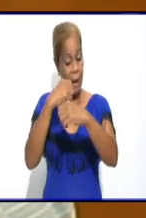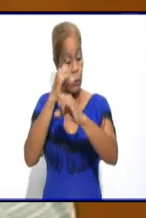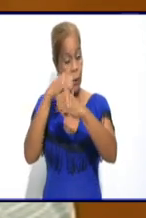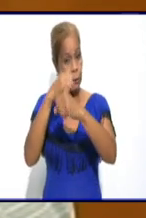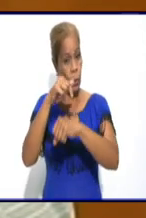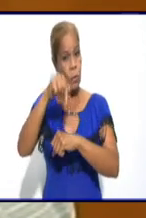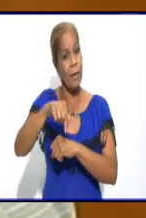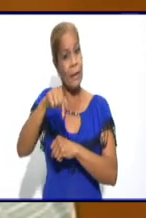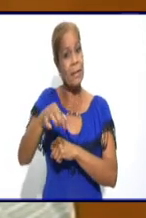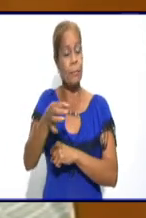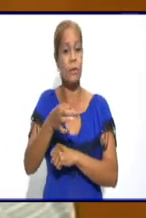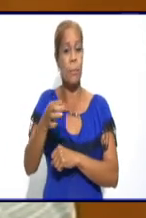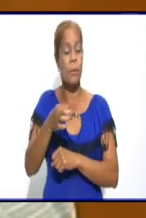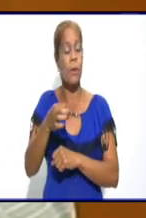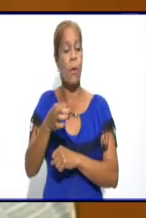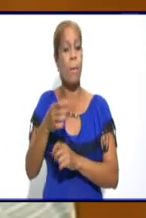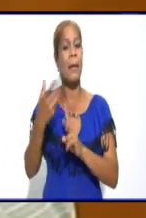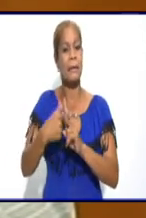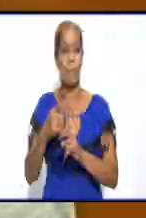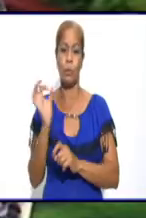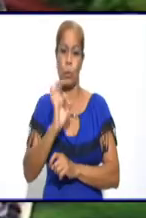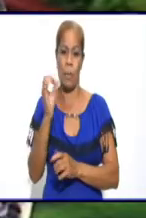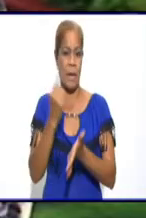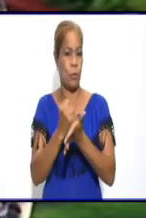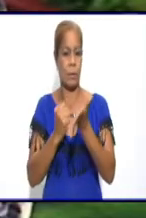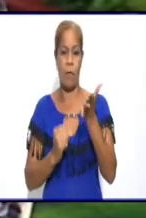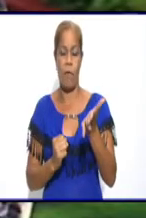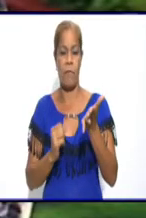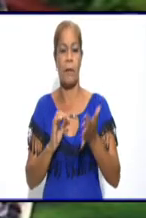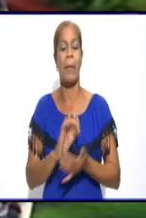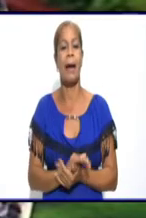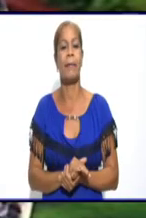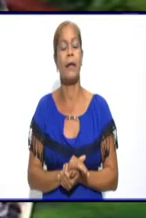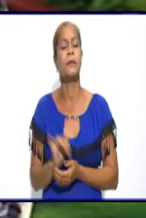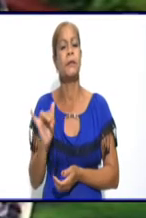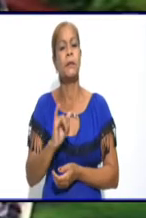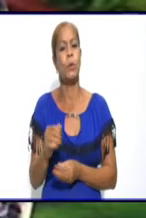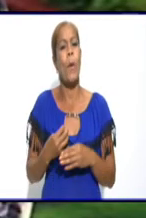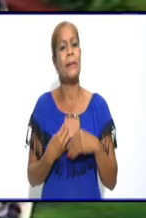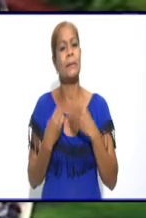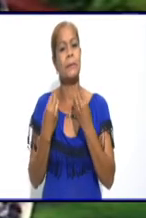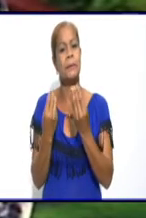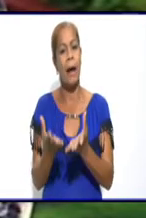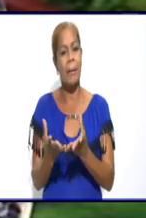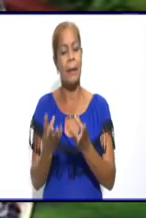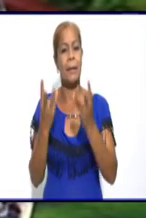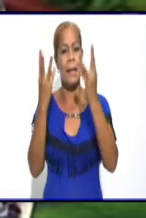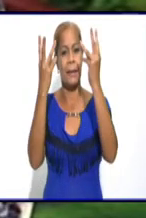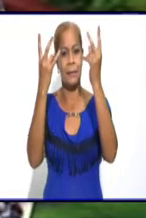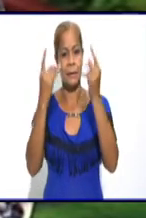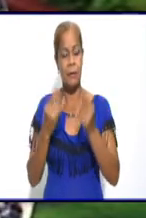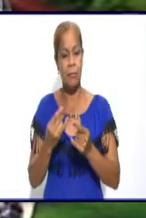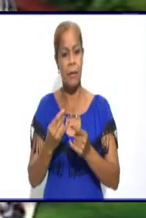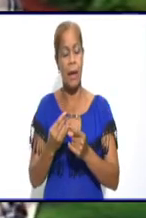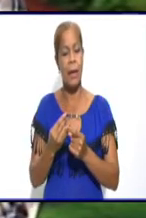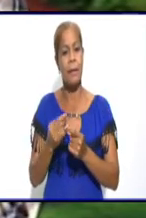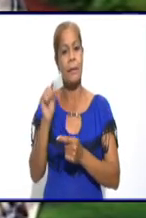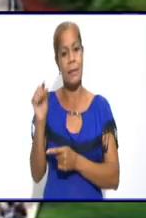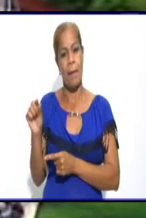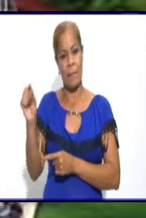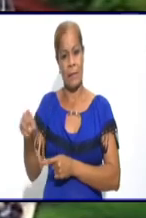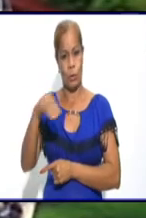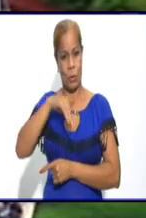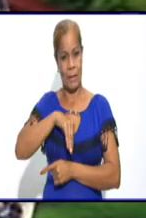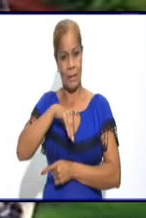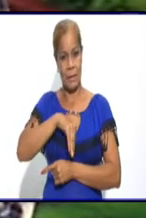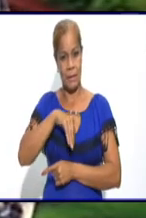casos de COVID. Rosmel, dabas la cifra también de los casos de infección respiratoria que fueron saliendo